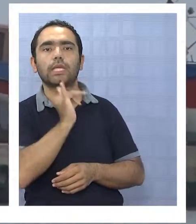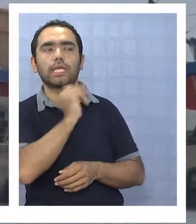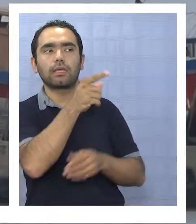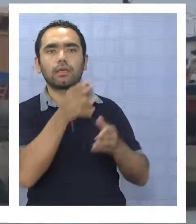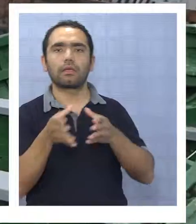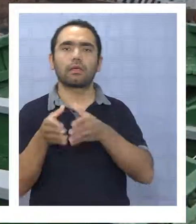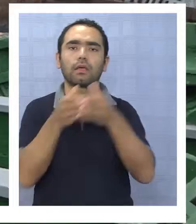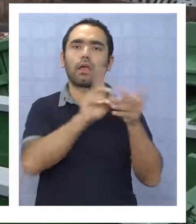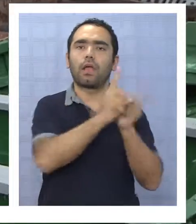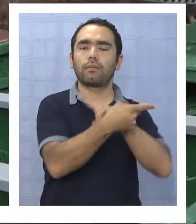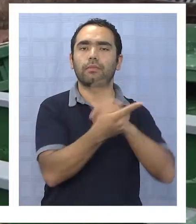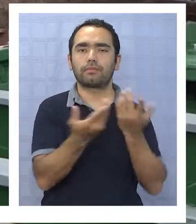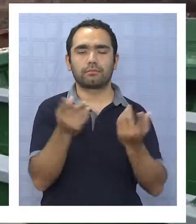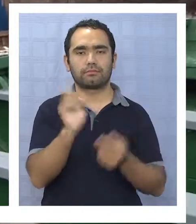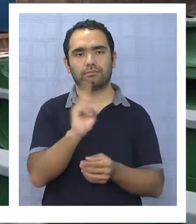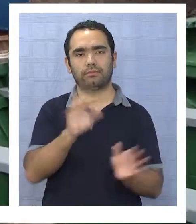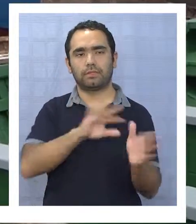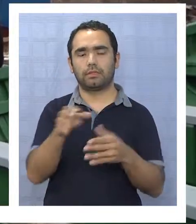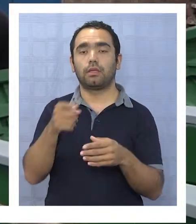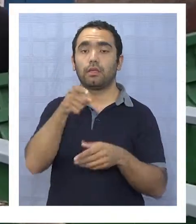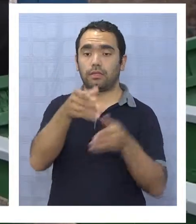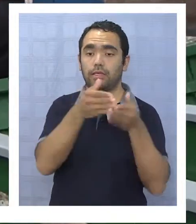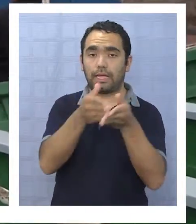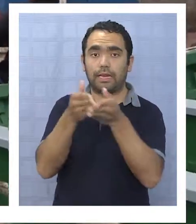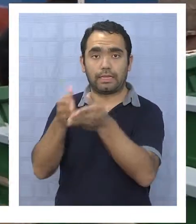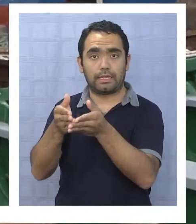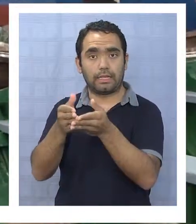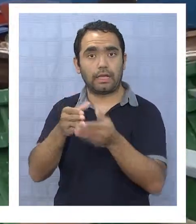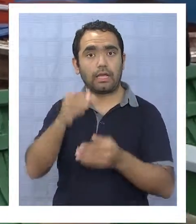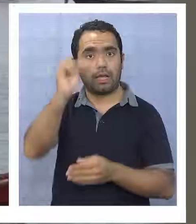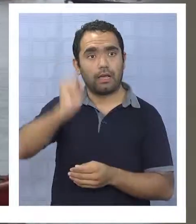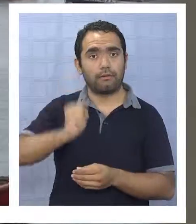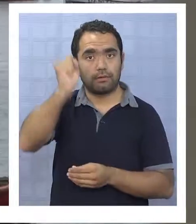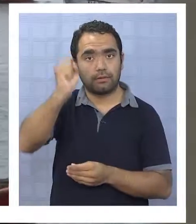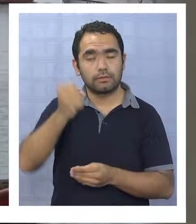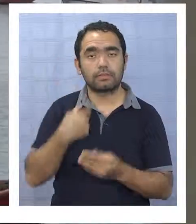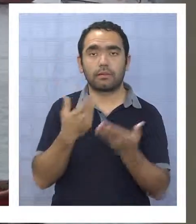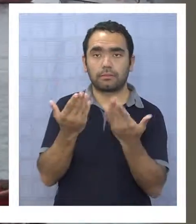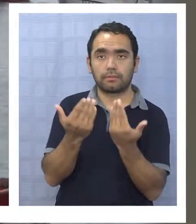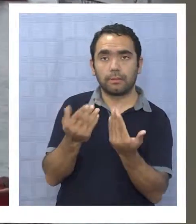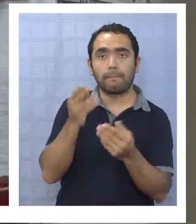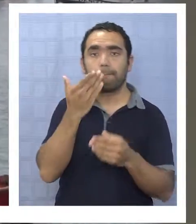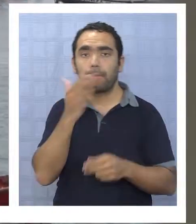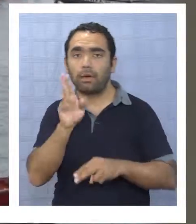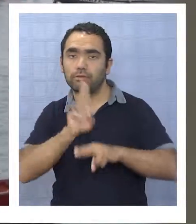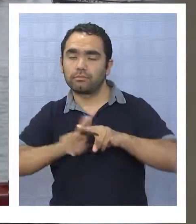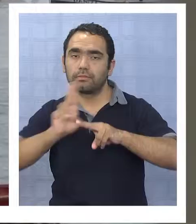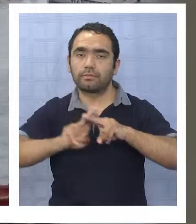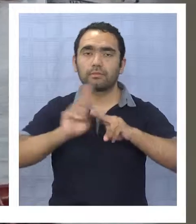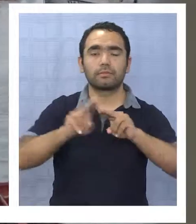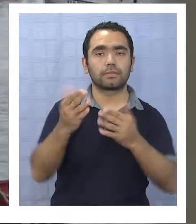sigue siendo uno de los lugares más visitados por los turistas y aún se mantiene a la espera de mejorar sus condiciones.